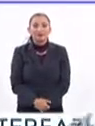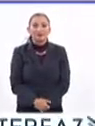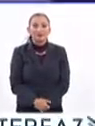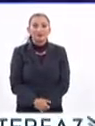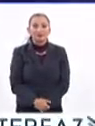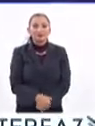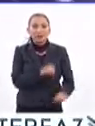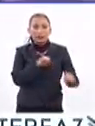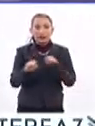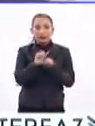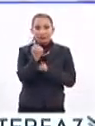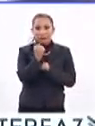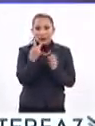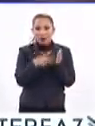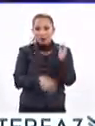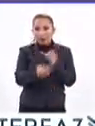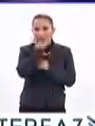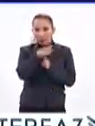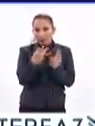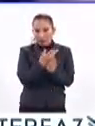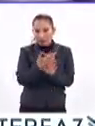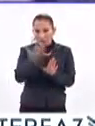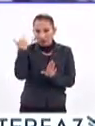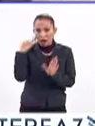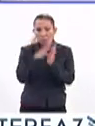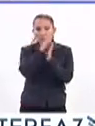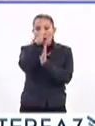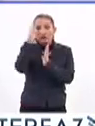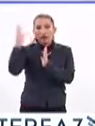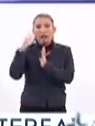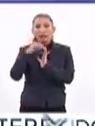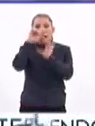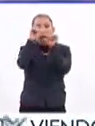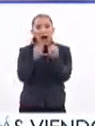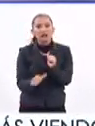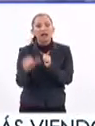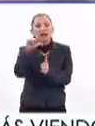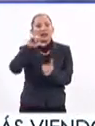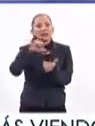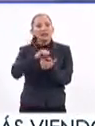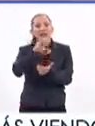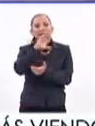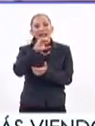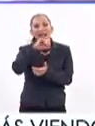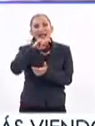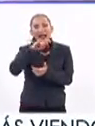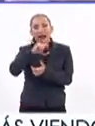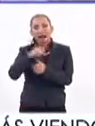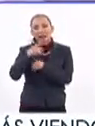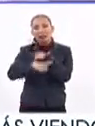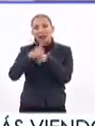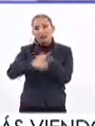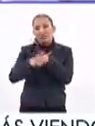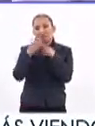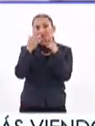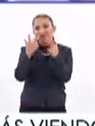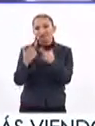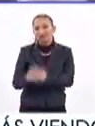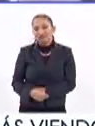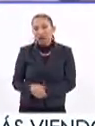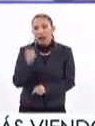Con los sismos de septiembre de 2017, la Biblioteca de las Artes del Centro Nacional de las Artes resultó dañada.